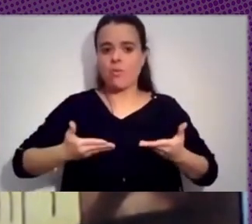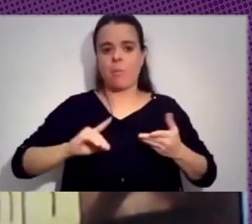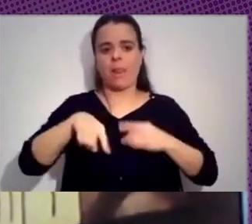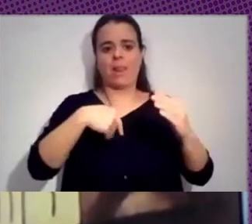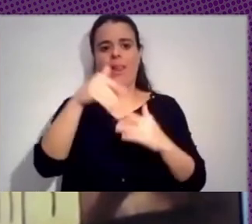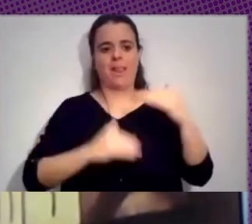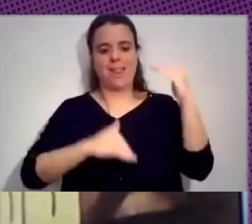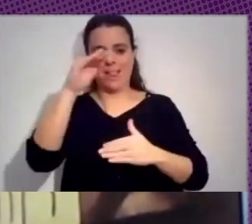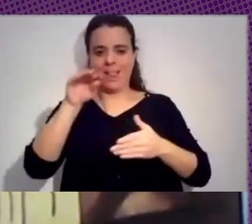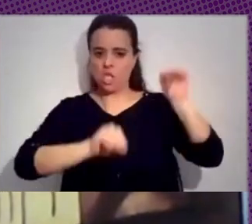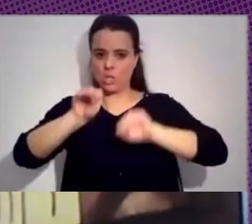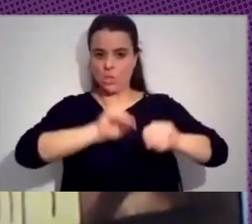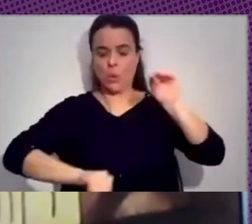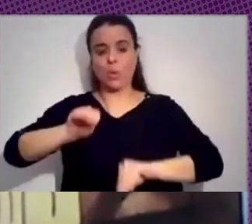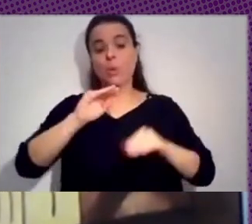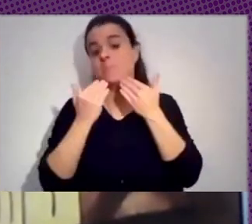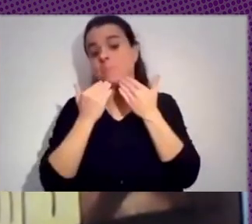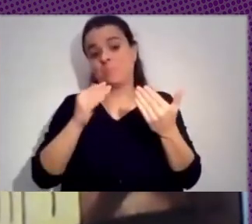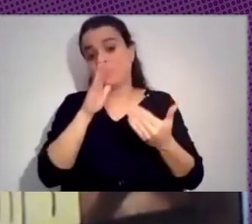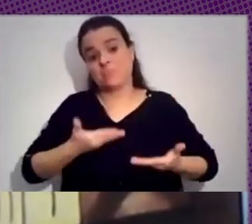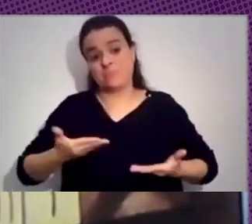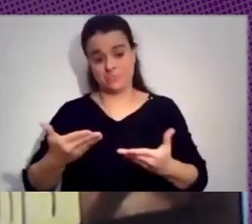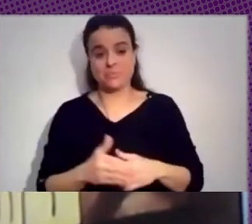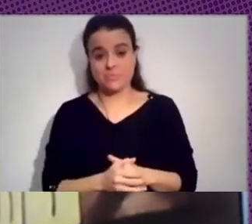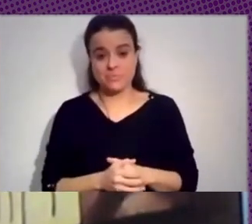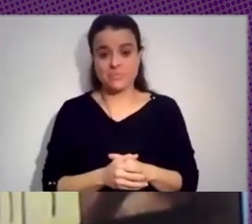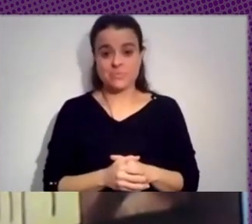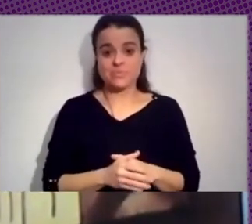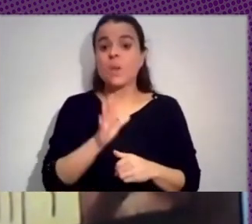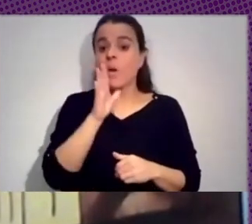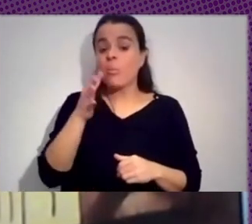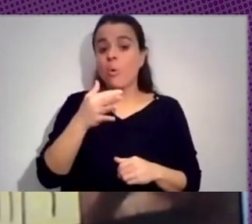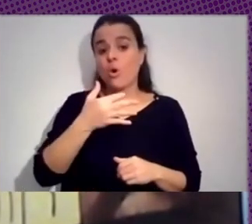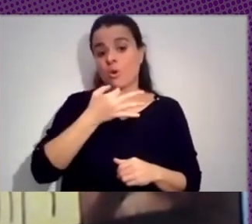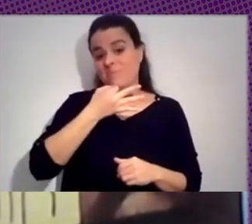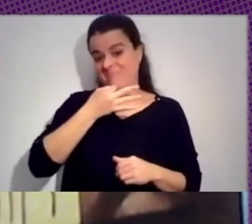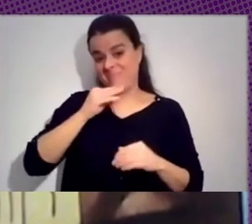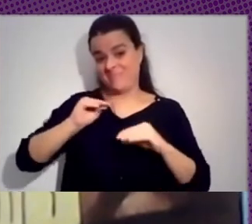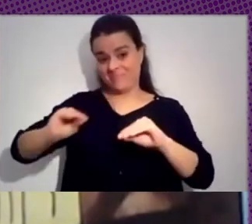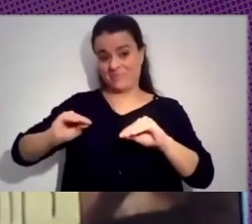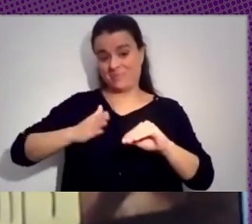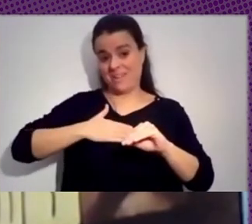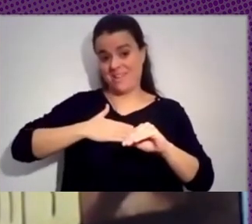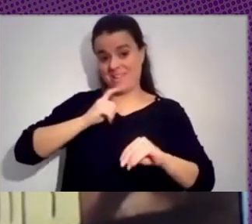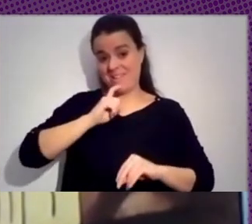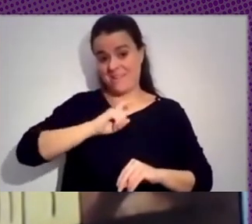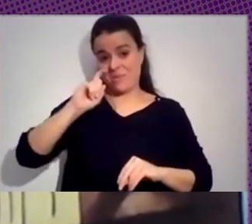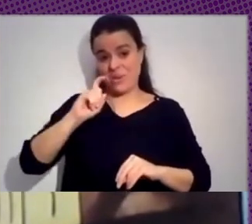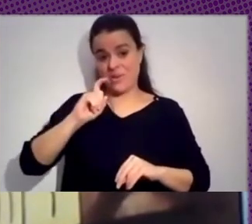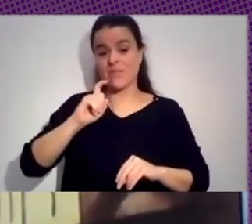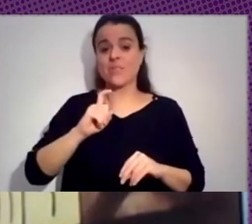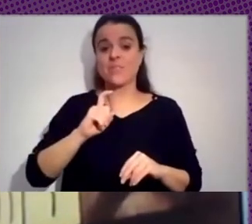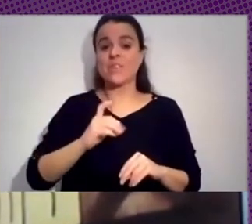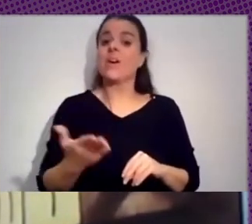por invitarnos, por tus palabras, Julián, también tan consideradas hacia nuestra organización que ha cumplido ahora en el mes de